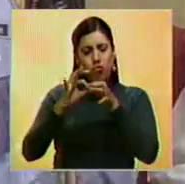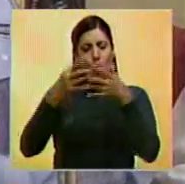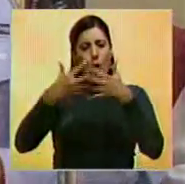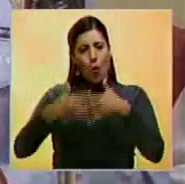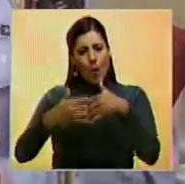empresarios.